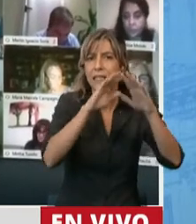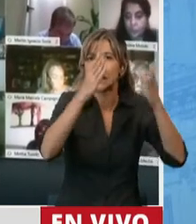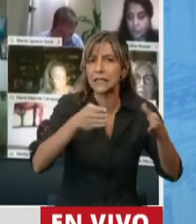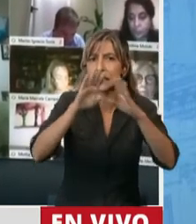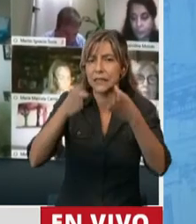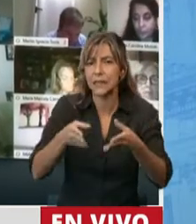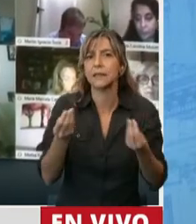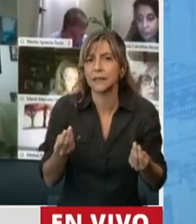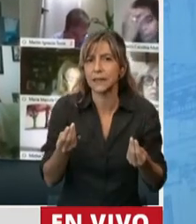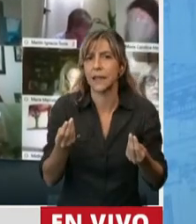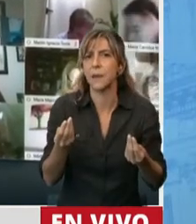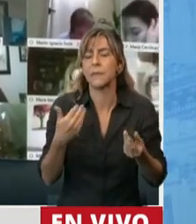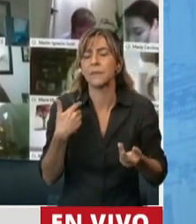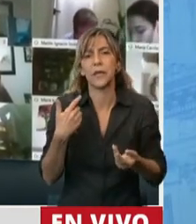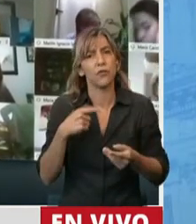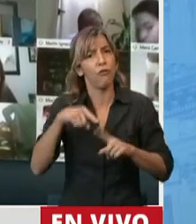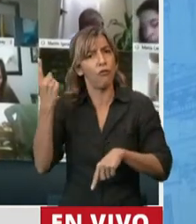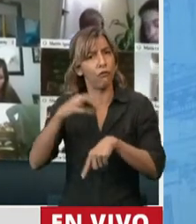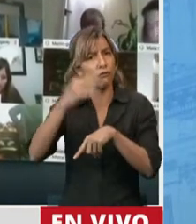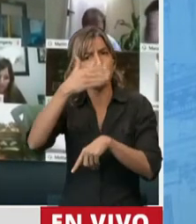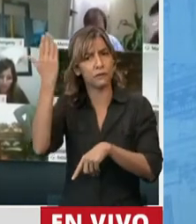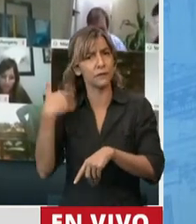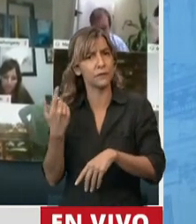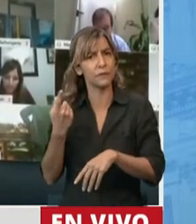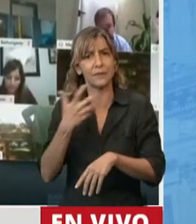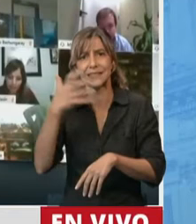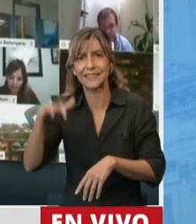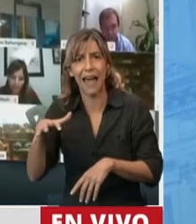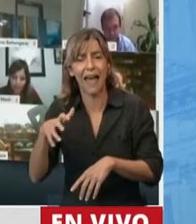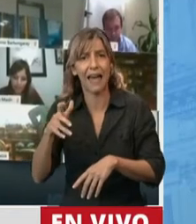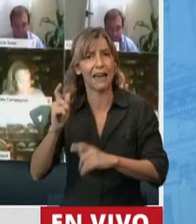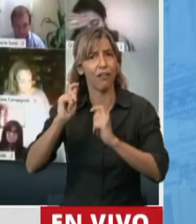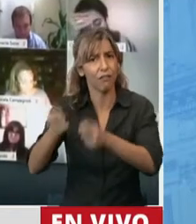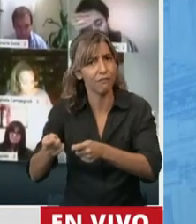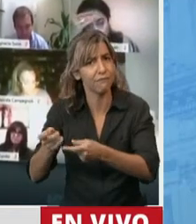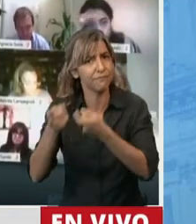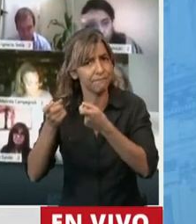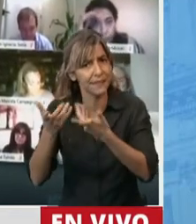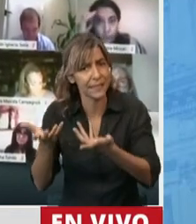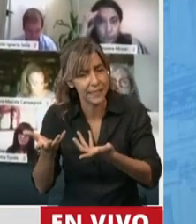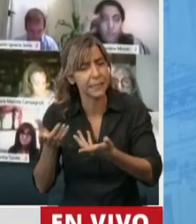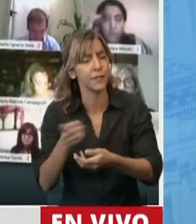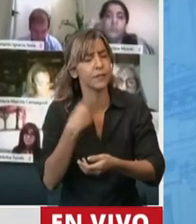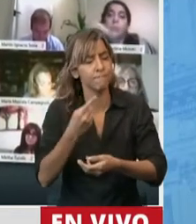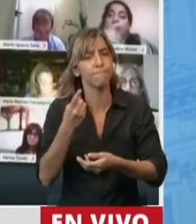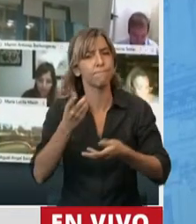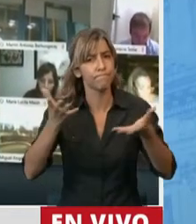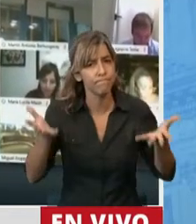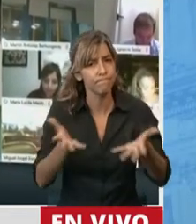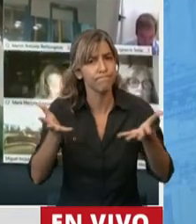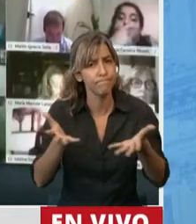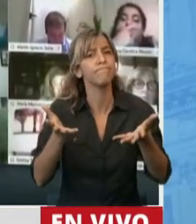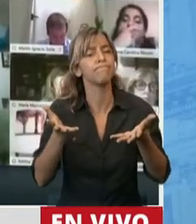requieren la donación de sangre. Y también apelamos e incentivamos desde aquí el